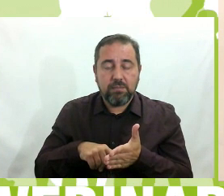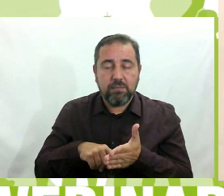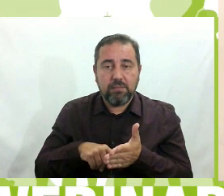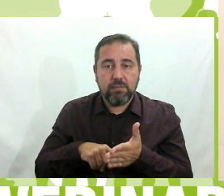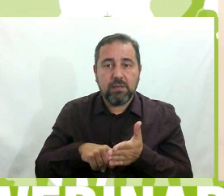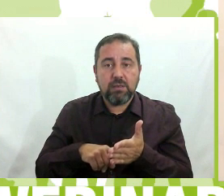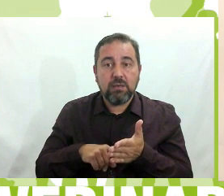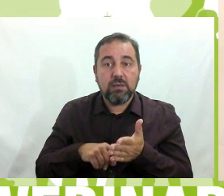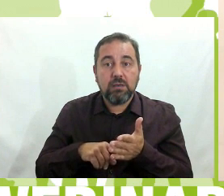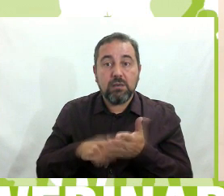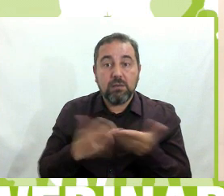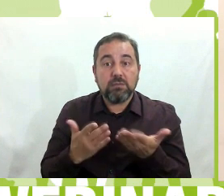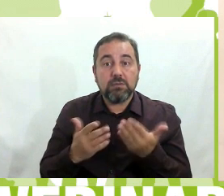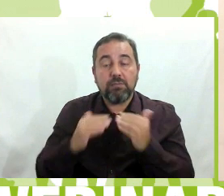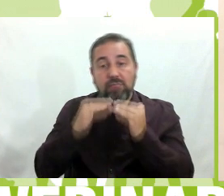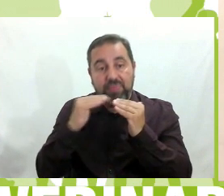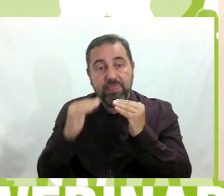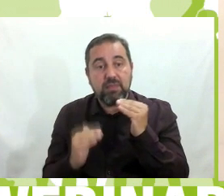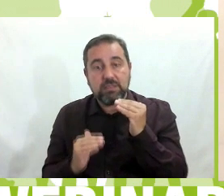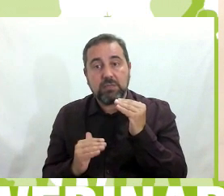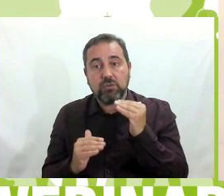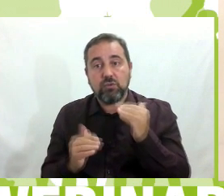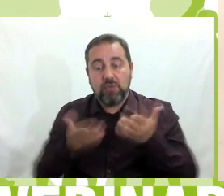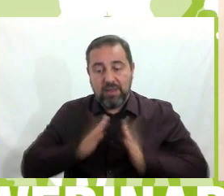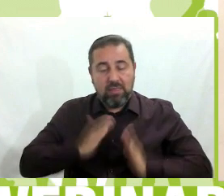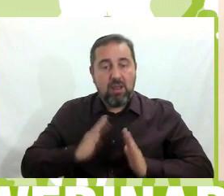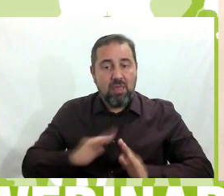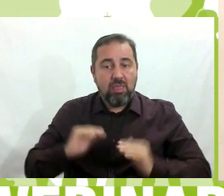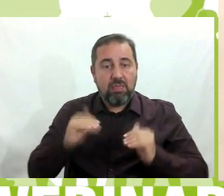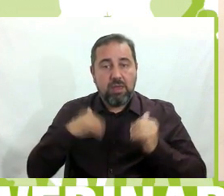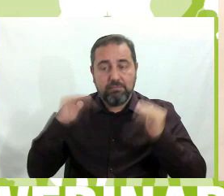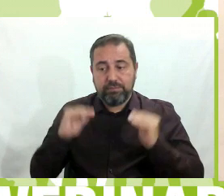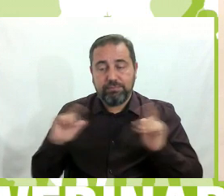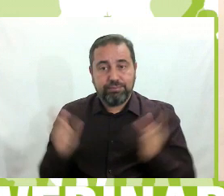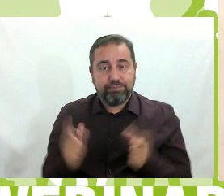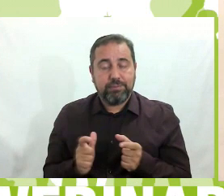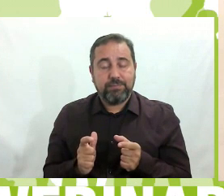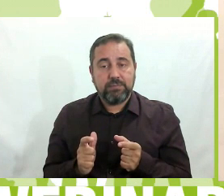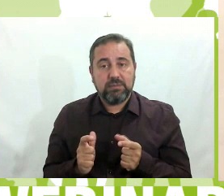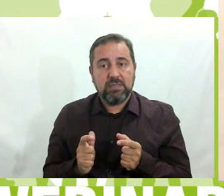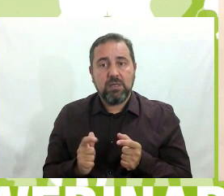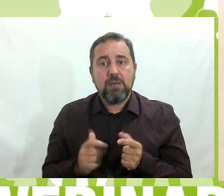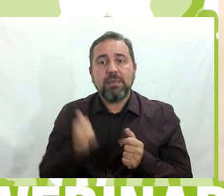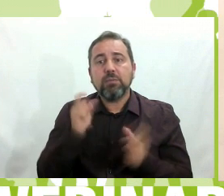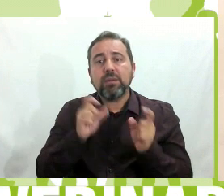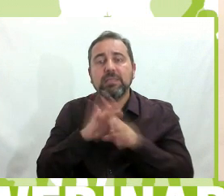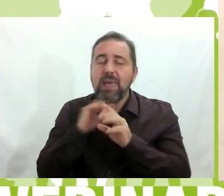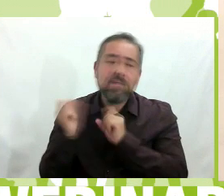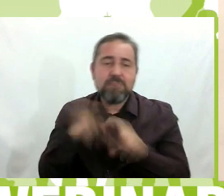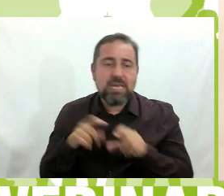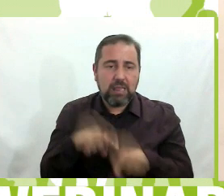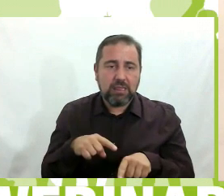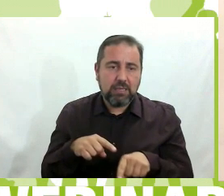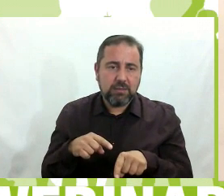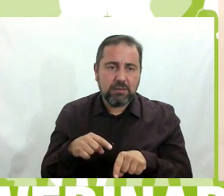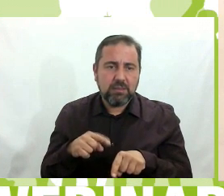y un descenso de la natalidad también. Llegó la mayor parte de población inmigrante y